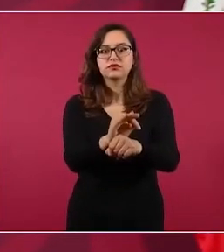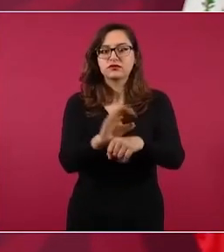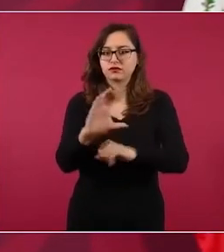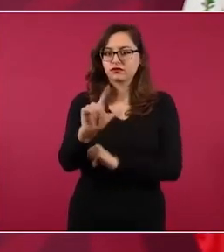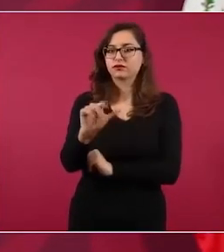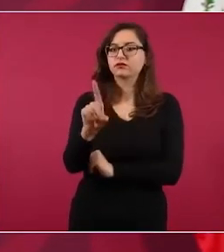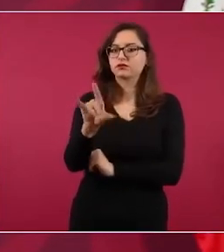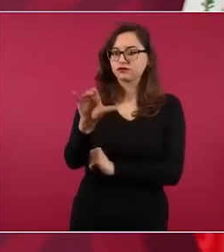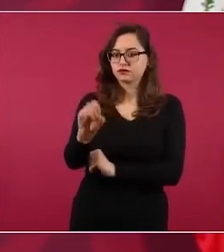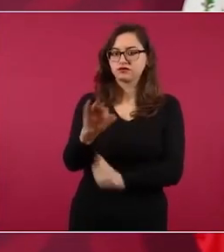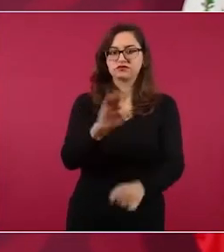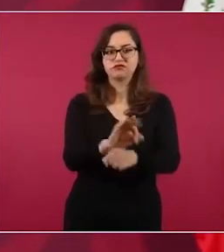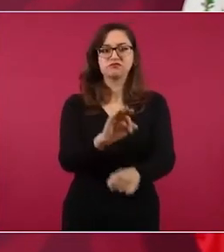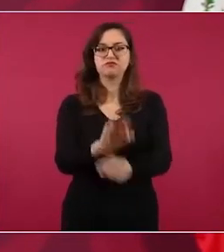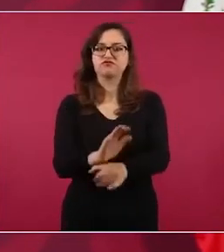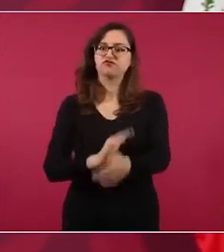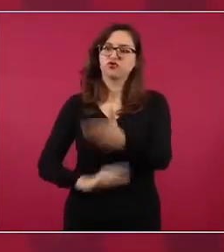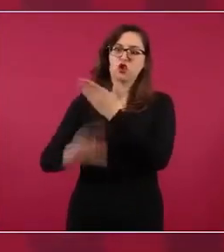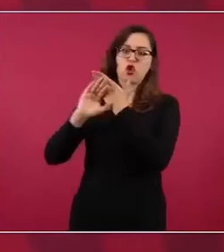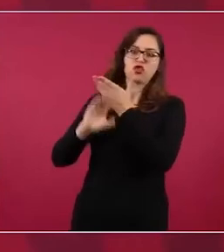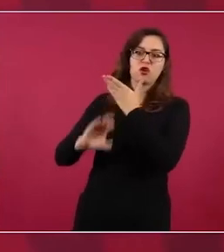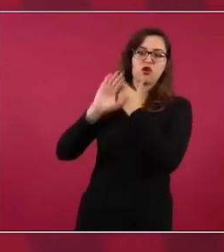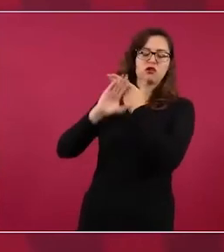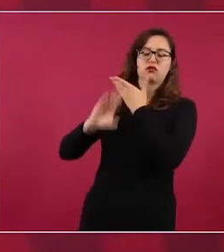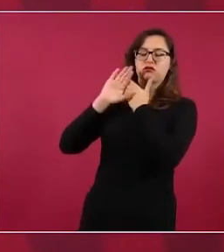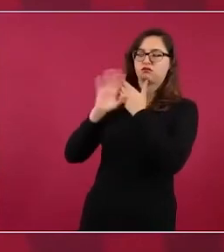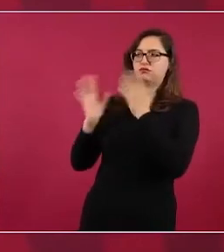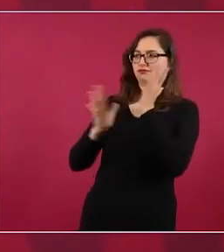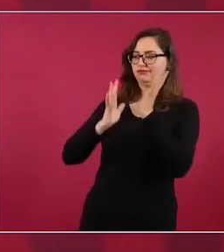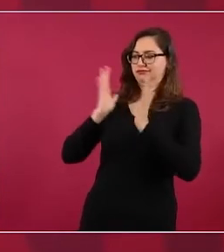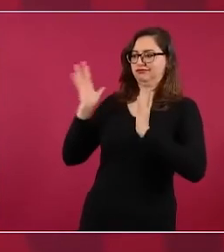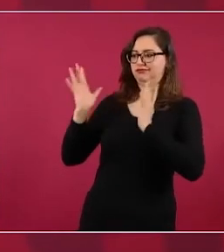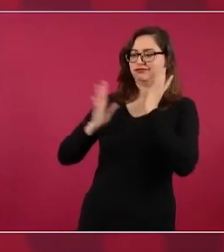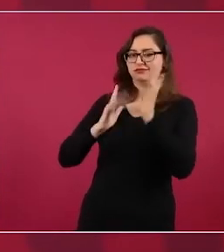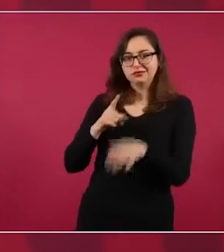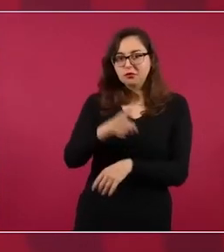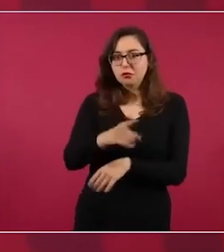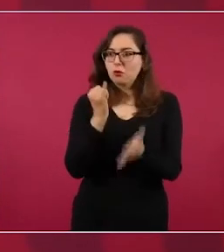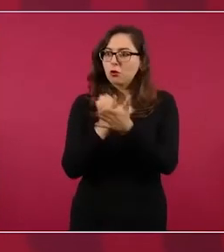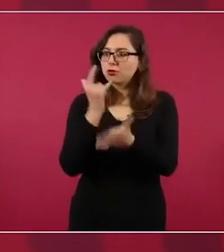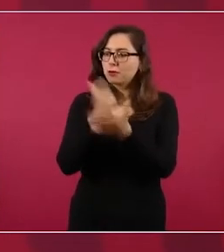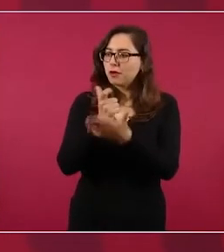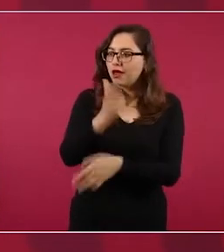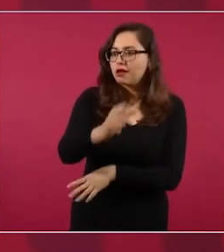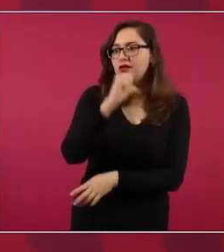Y en contra mía, en contra de nosotros. Desde entonces, 2006.